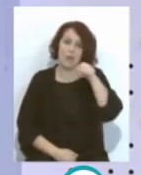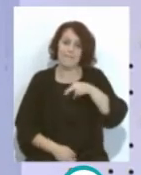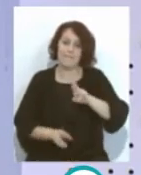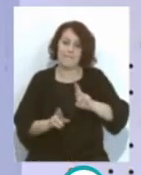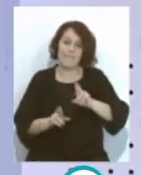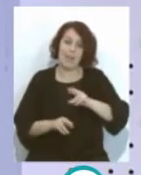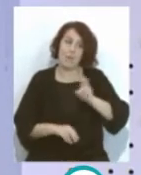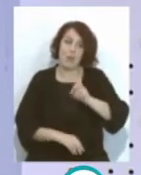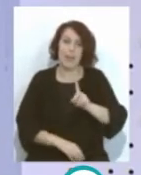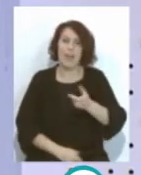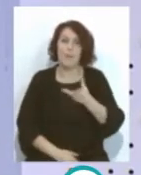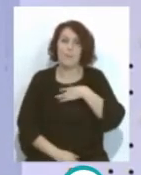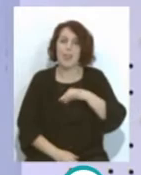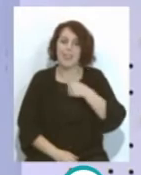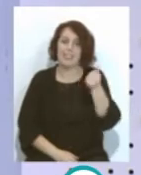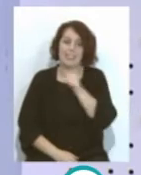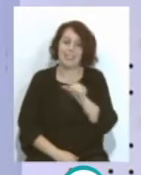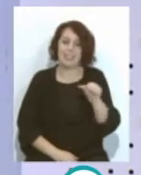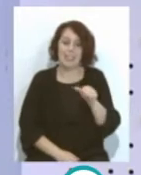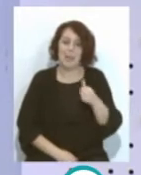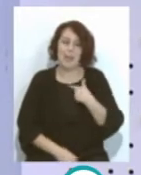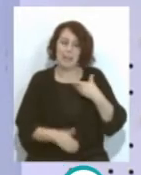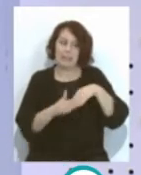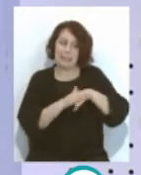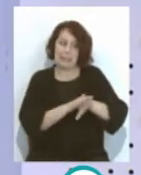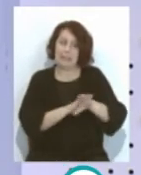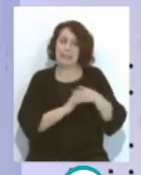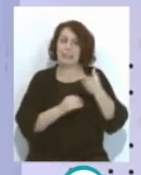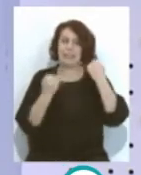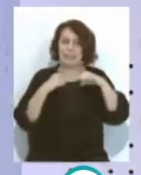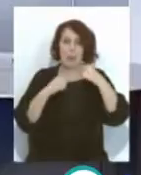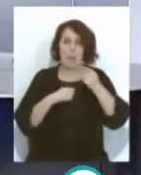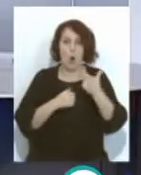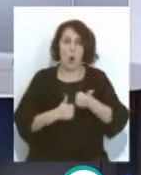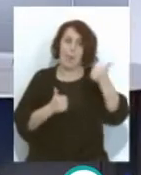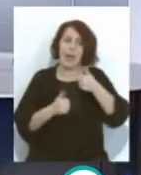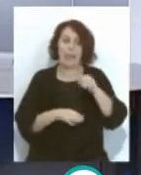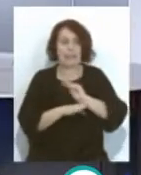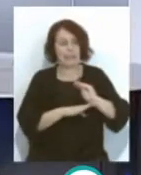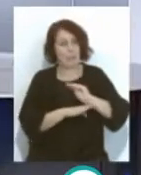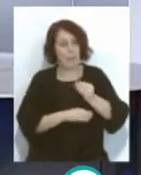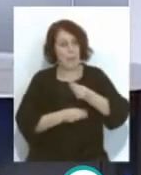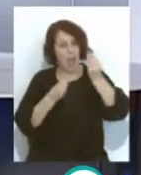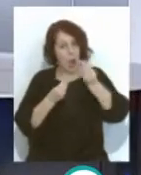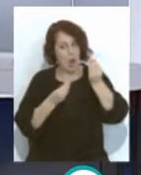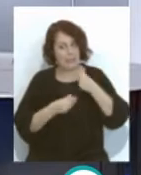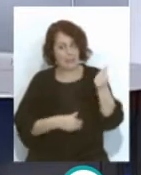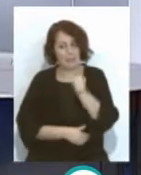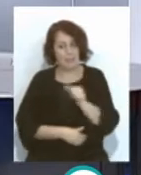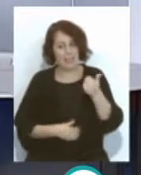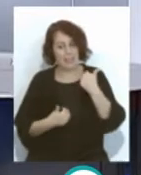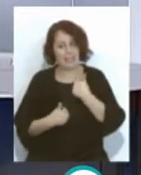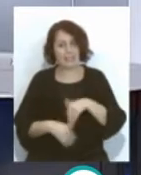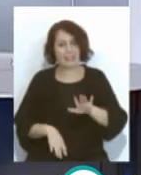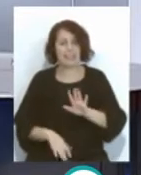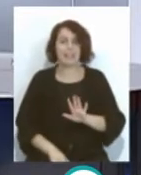que no Que se pueda guardar una semanita más Que entrene algo más Que se ponga bien y ya a partir de la próxima semana Ya está Que no